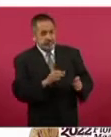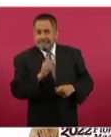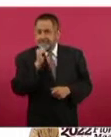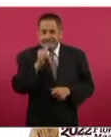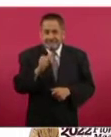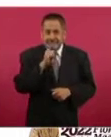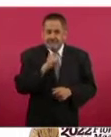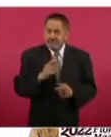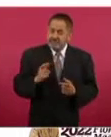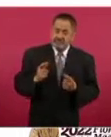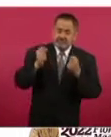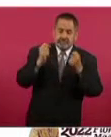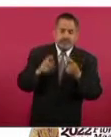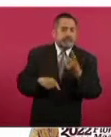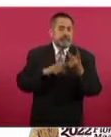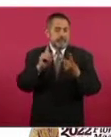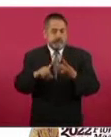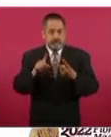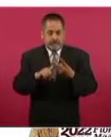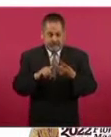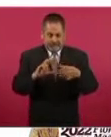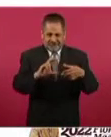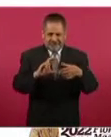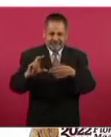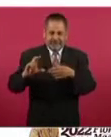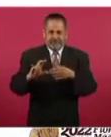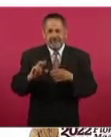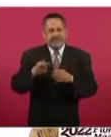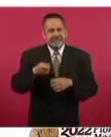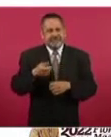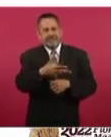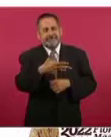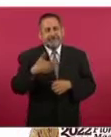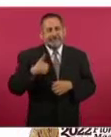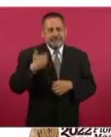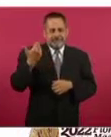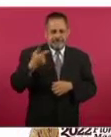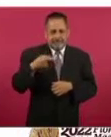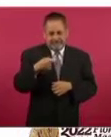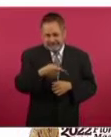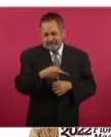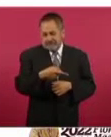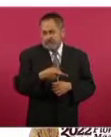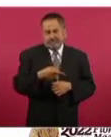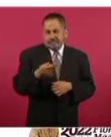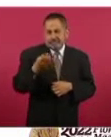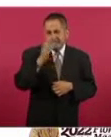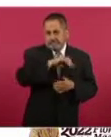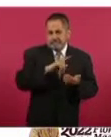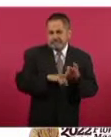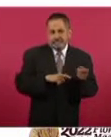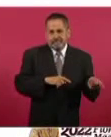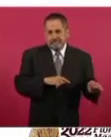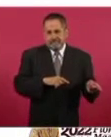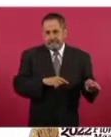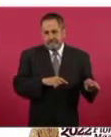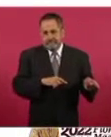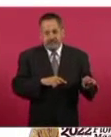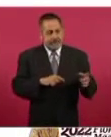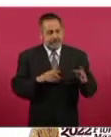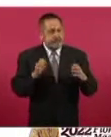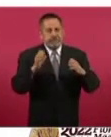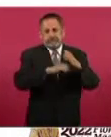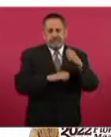y los denominados productos milagro, actualmente llamados por la Secretaría de Salud y por la Autoridad